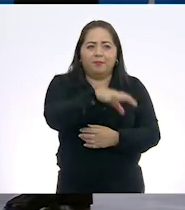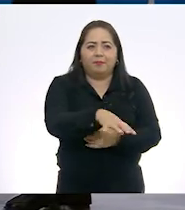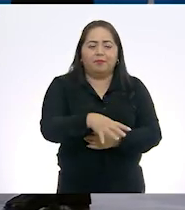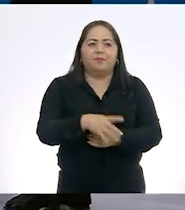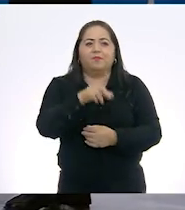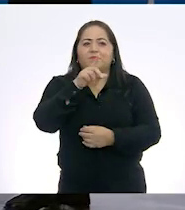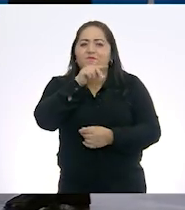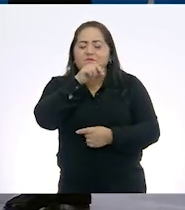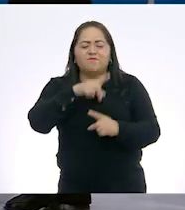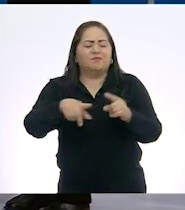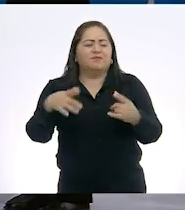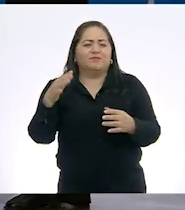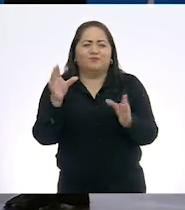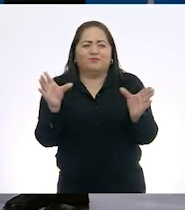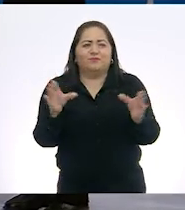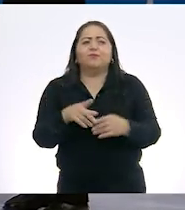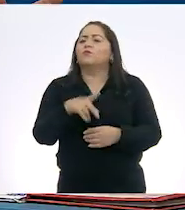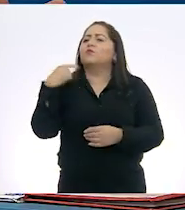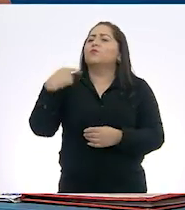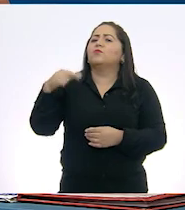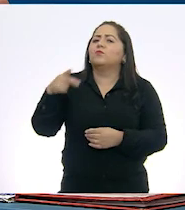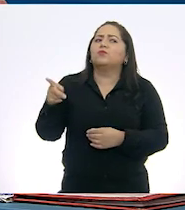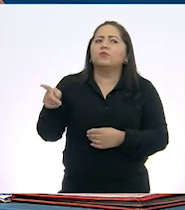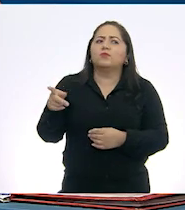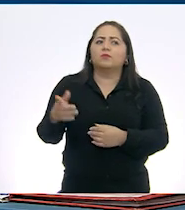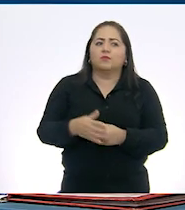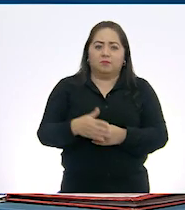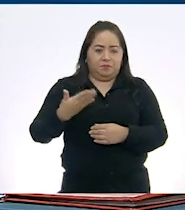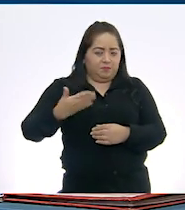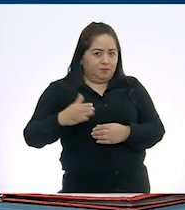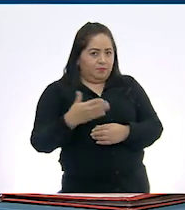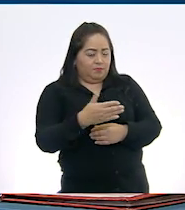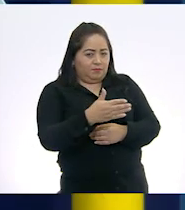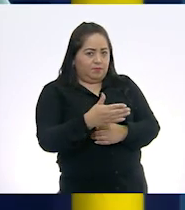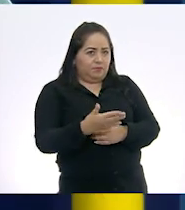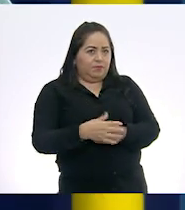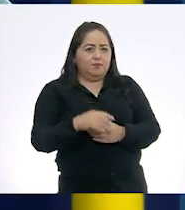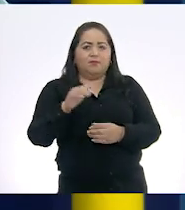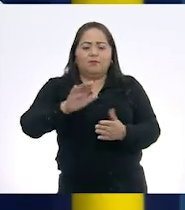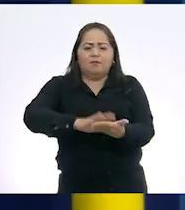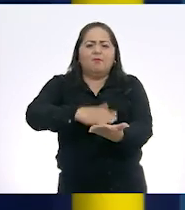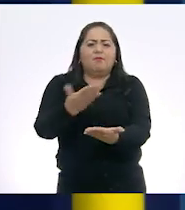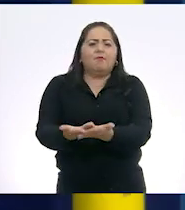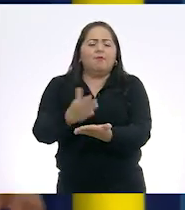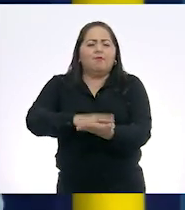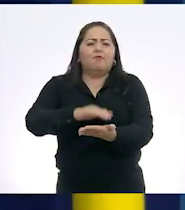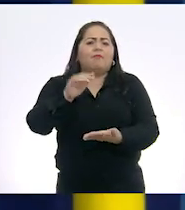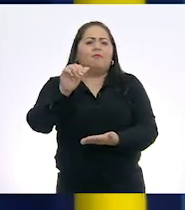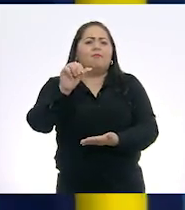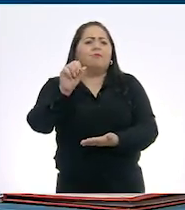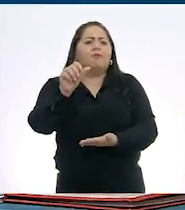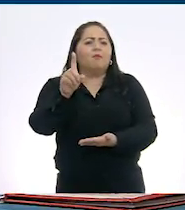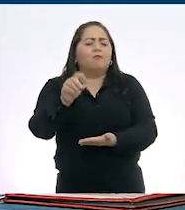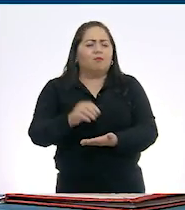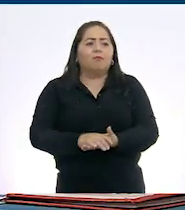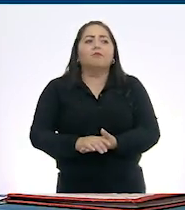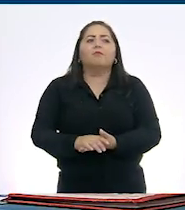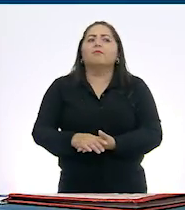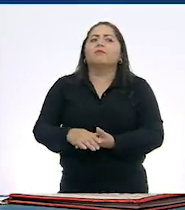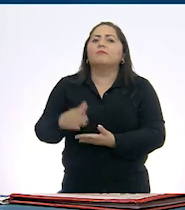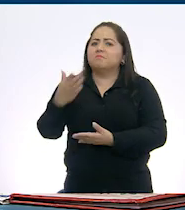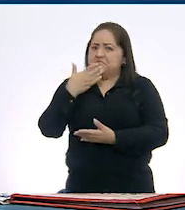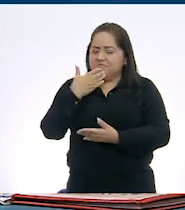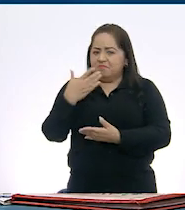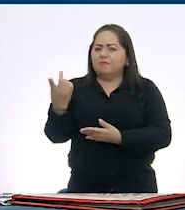cebolla, chilito. ¿Cómo se llama el platillo? ¿Pescado? Pescado asado. Pescado asado. Muy bien. ¿Qué lleva,